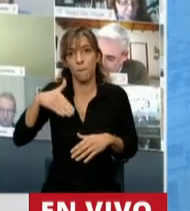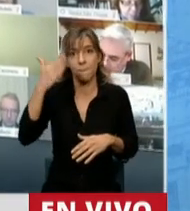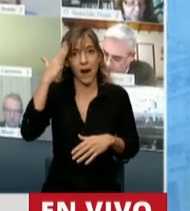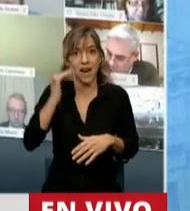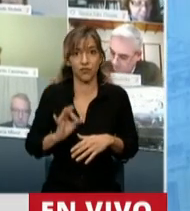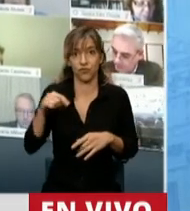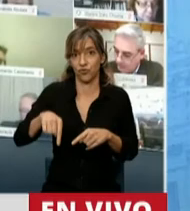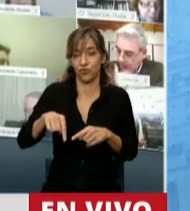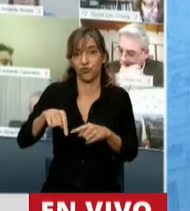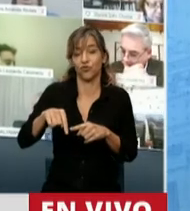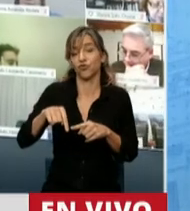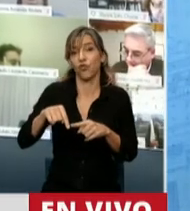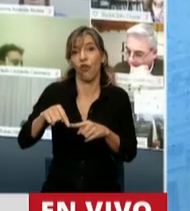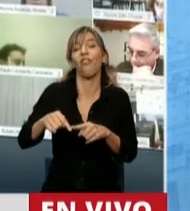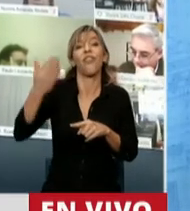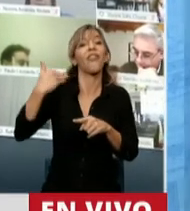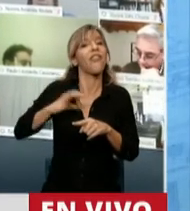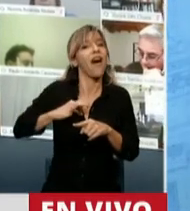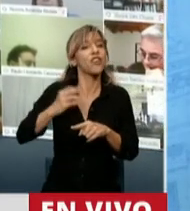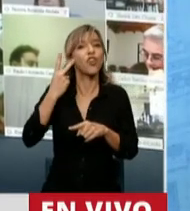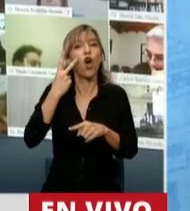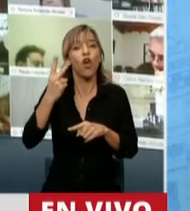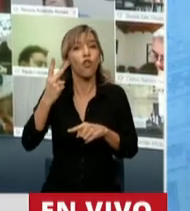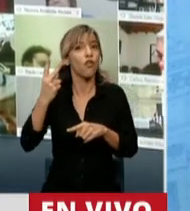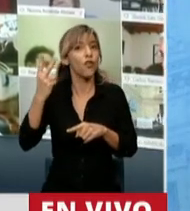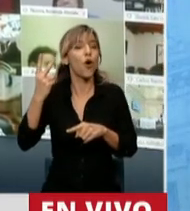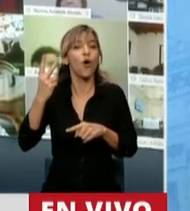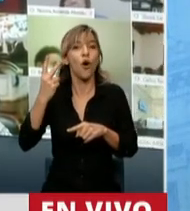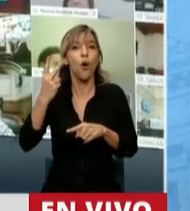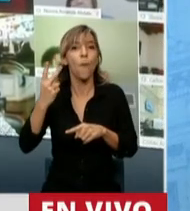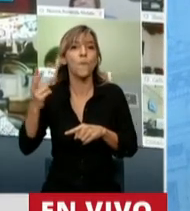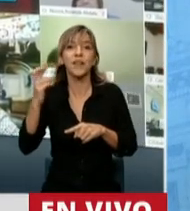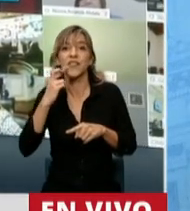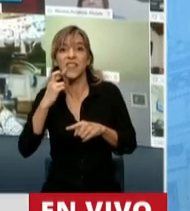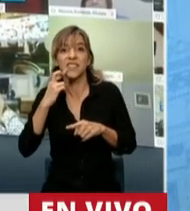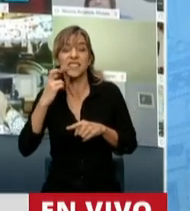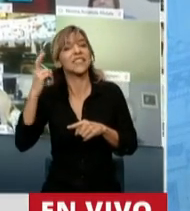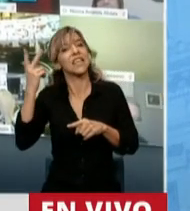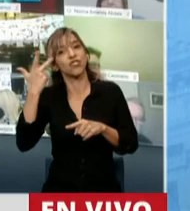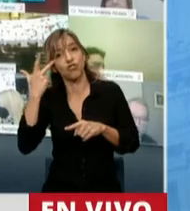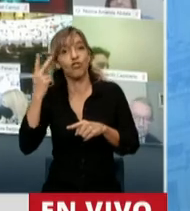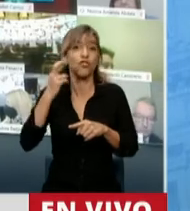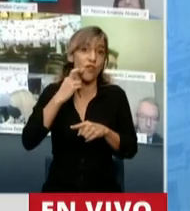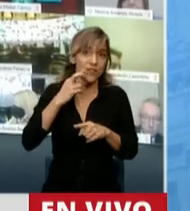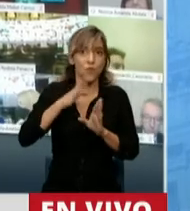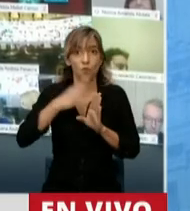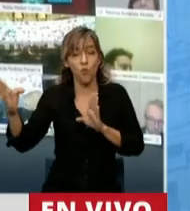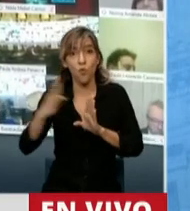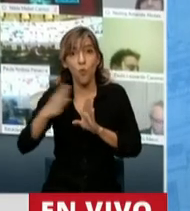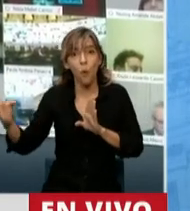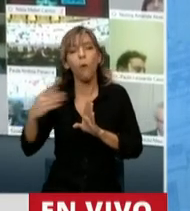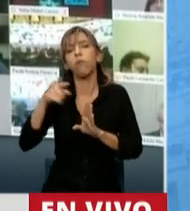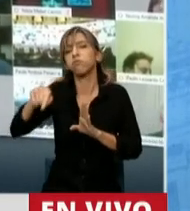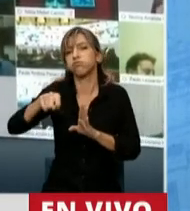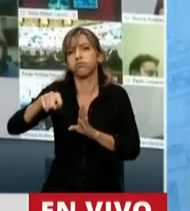diciembre del 2019, hubo una caída económica del 7%, que luego, en el proceso de la pandemia, esa